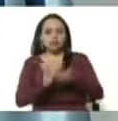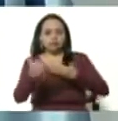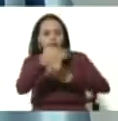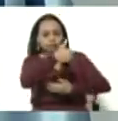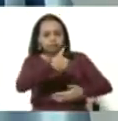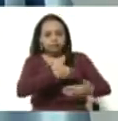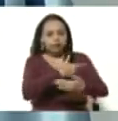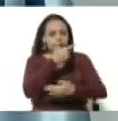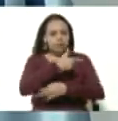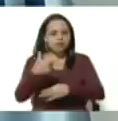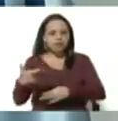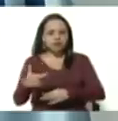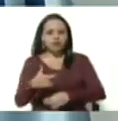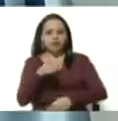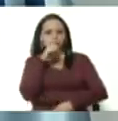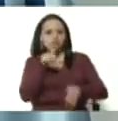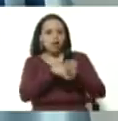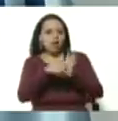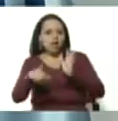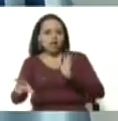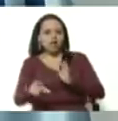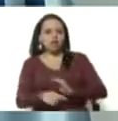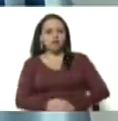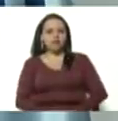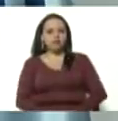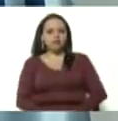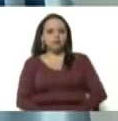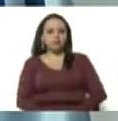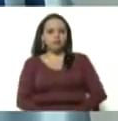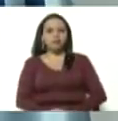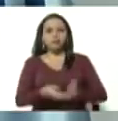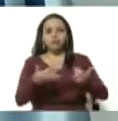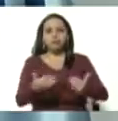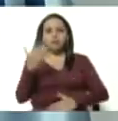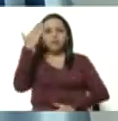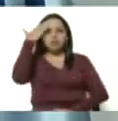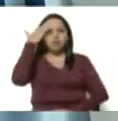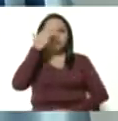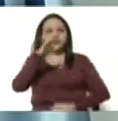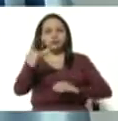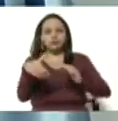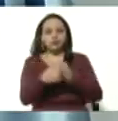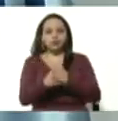trochas. Como ya es conocimiento de la opinión pública nacional,